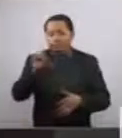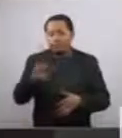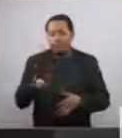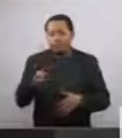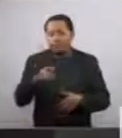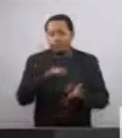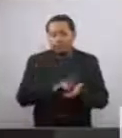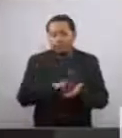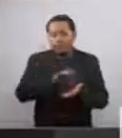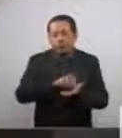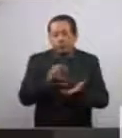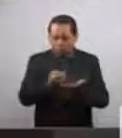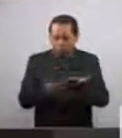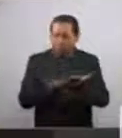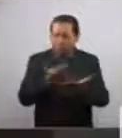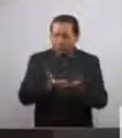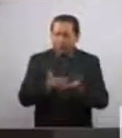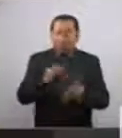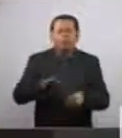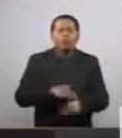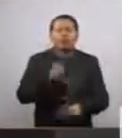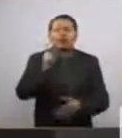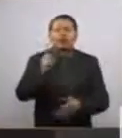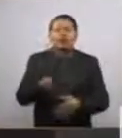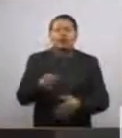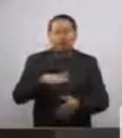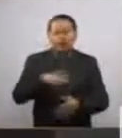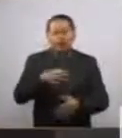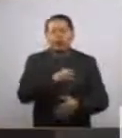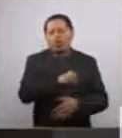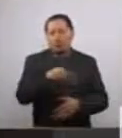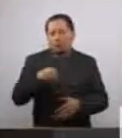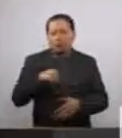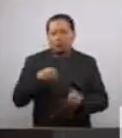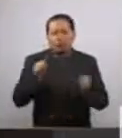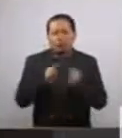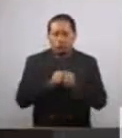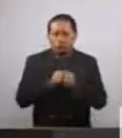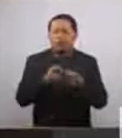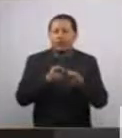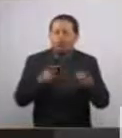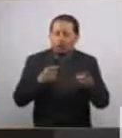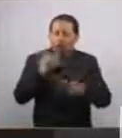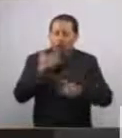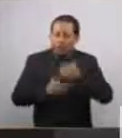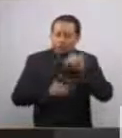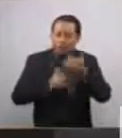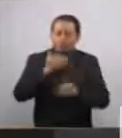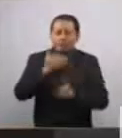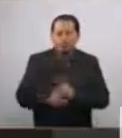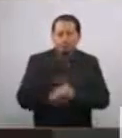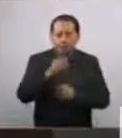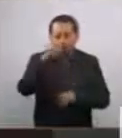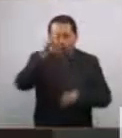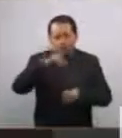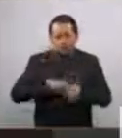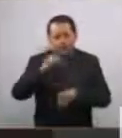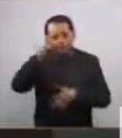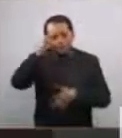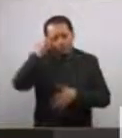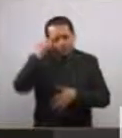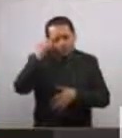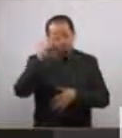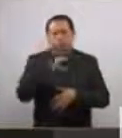apoyará este dictamen, porque tenemos un compromiso con el desarrollo y la promoción de la cultura indígena,